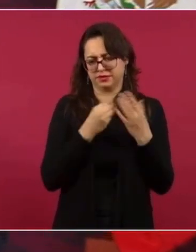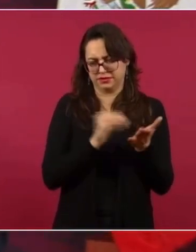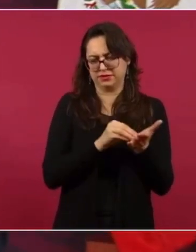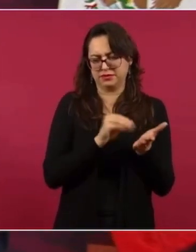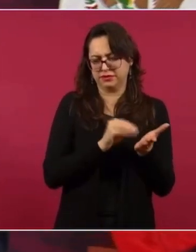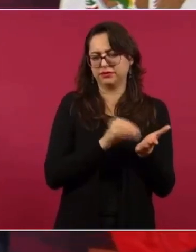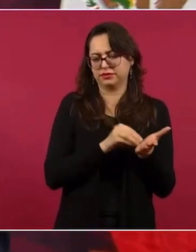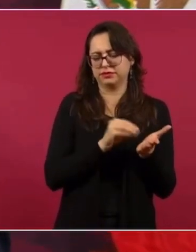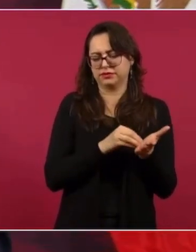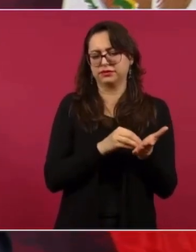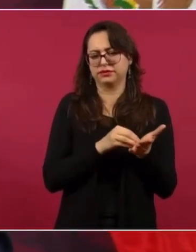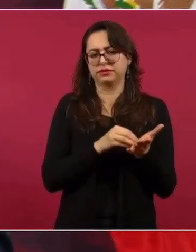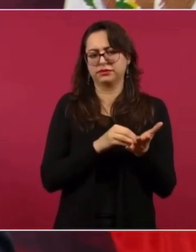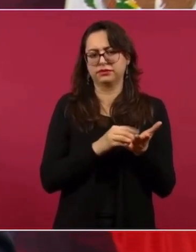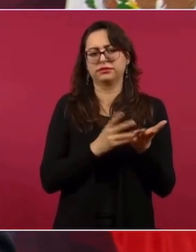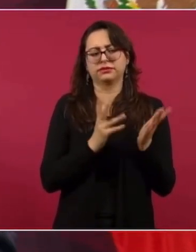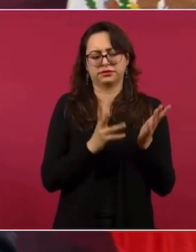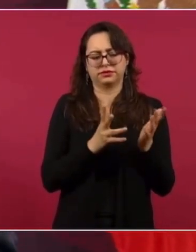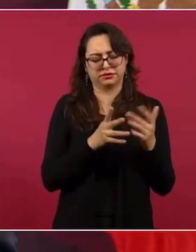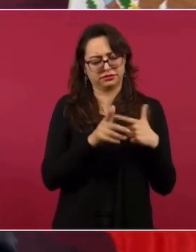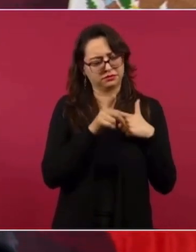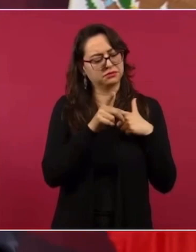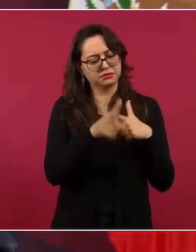salga adelante.